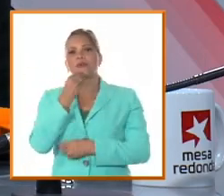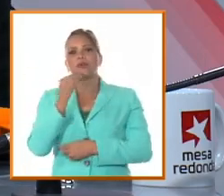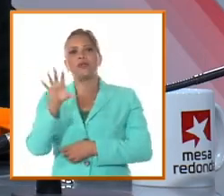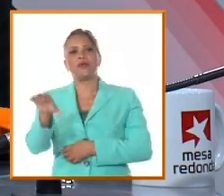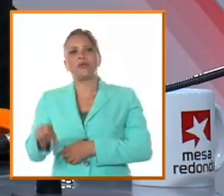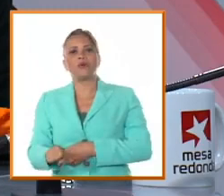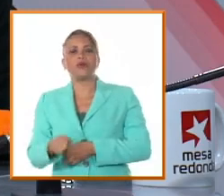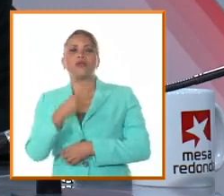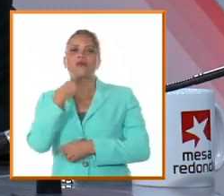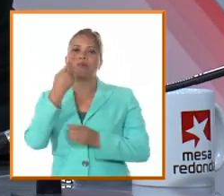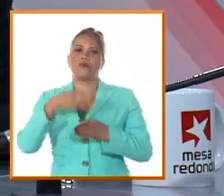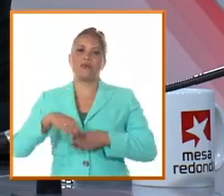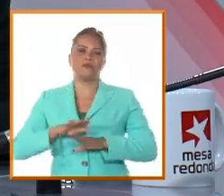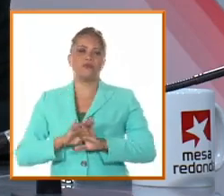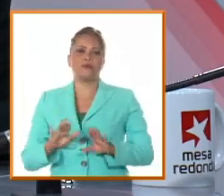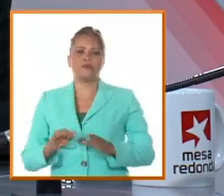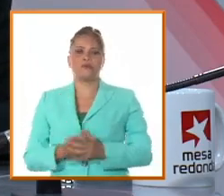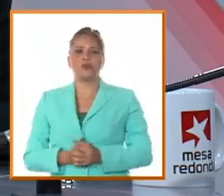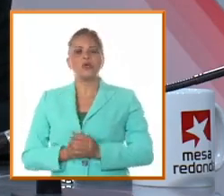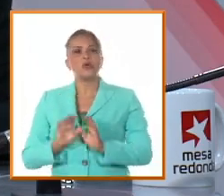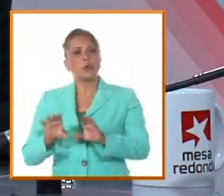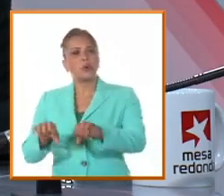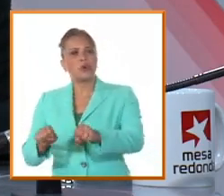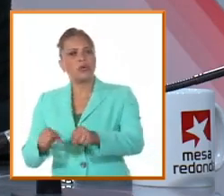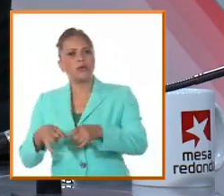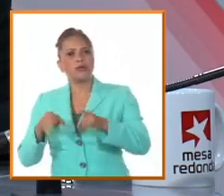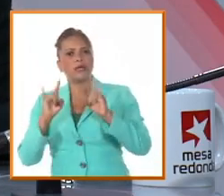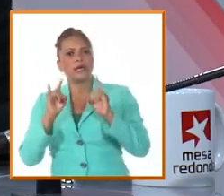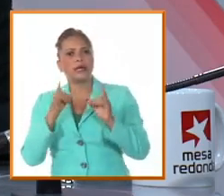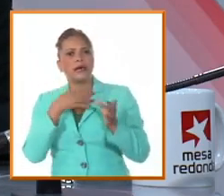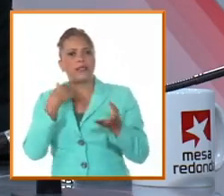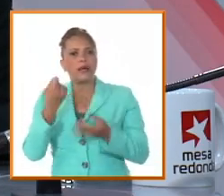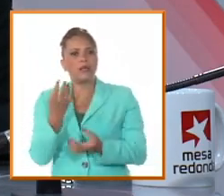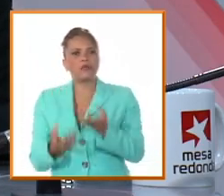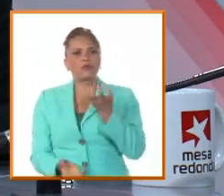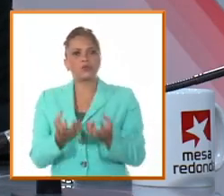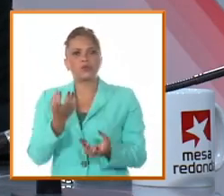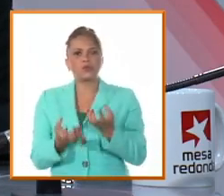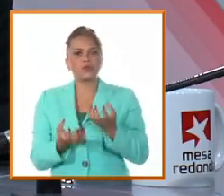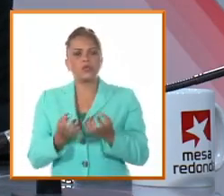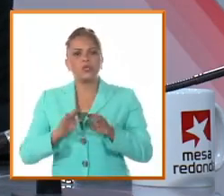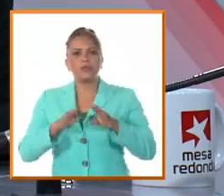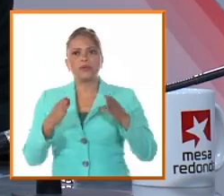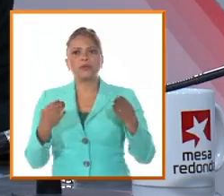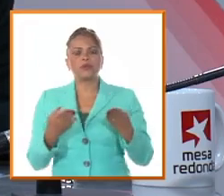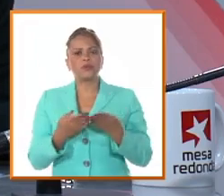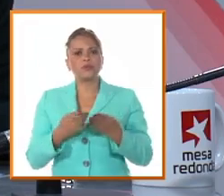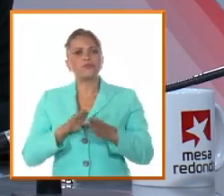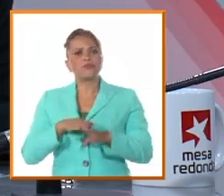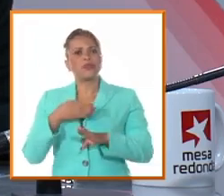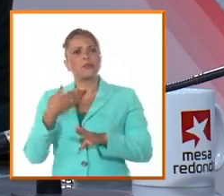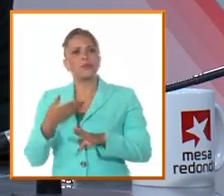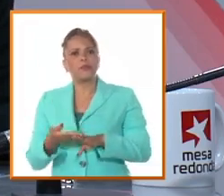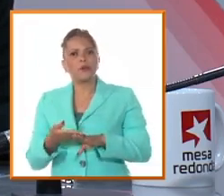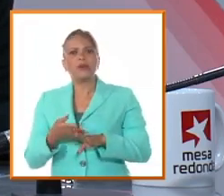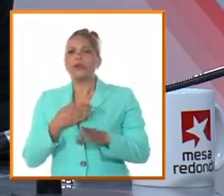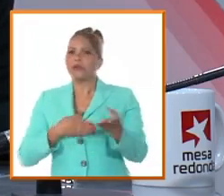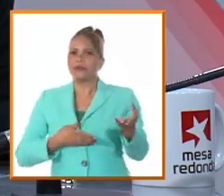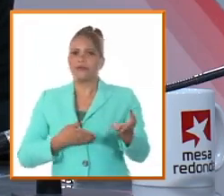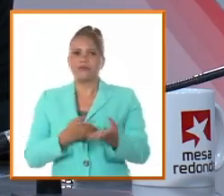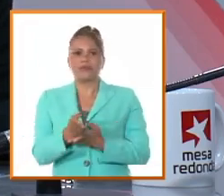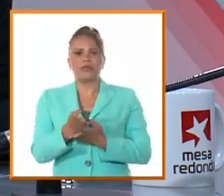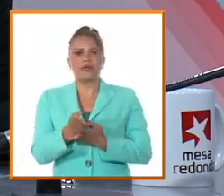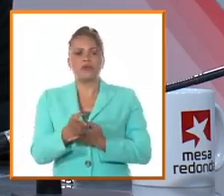capturarlo muerto. Tomaron el cadáver, lo quemaron, pero aquellos despojos se agitaron como queriendo proseguir la lisa.